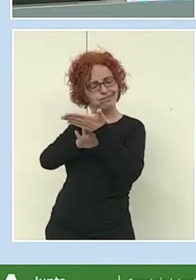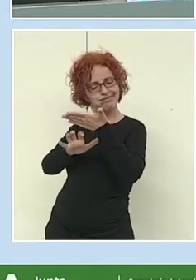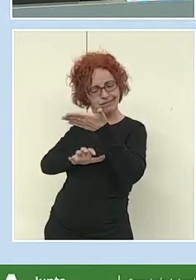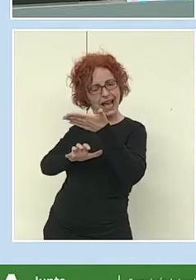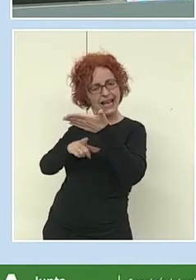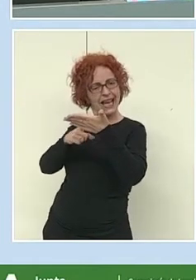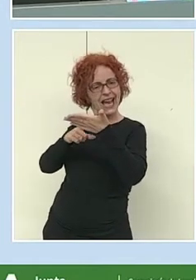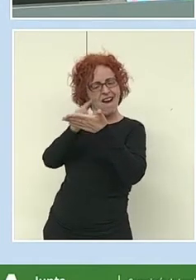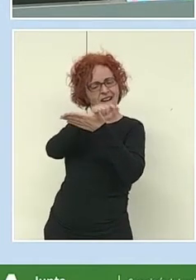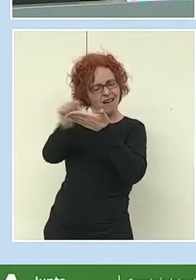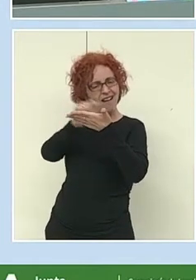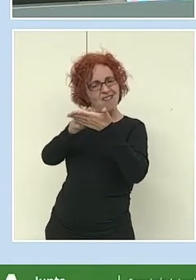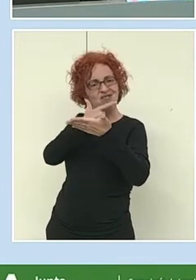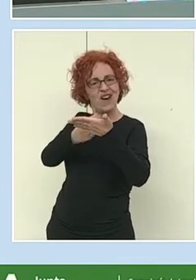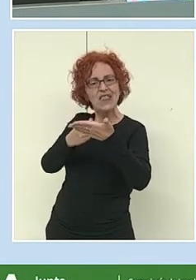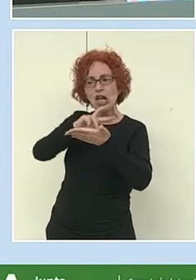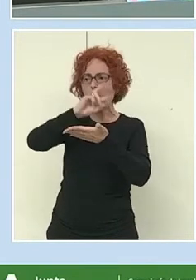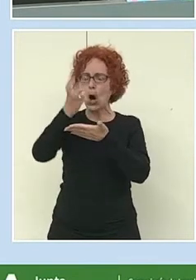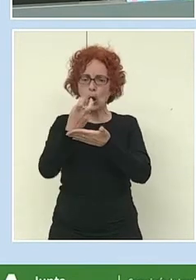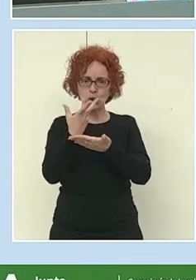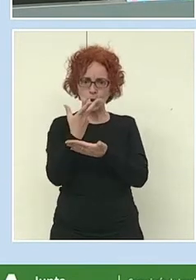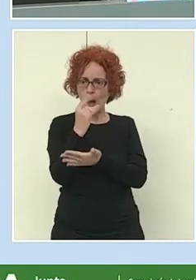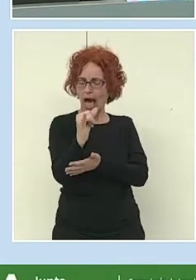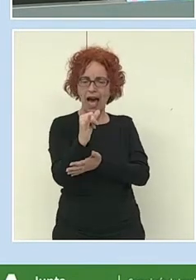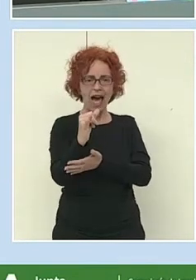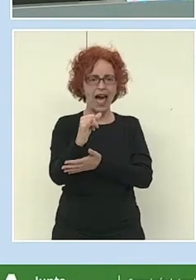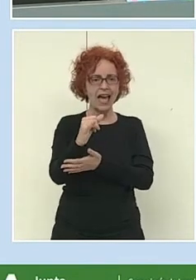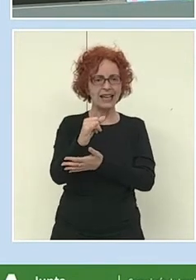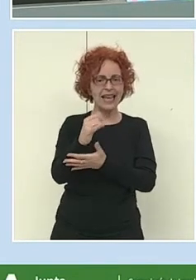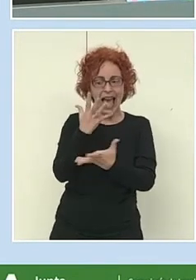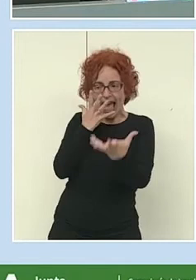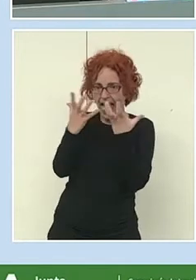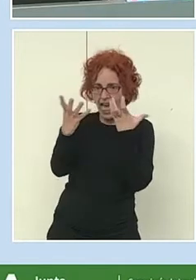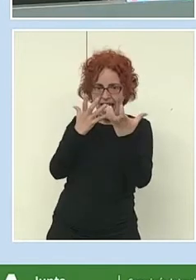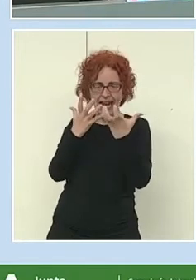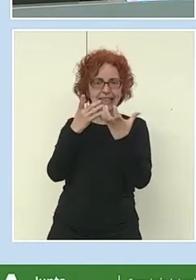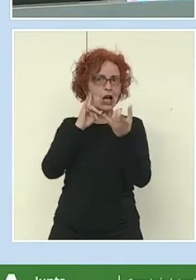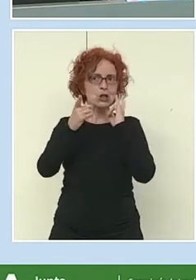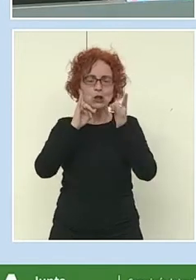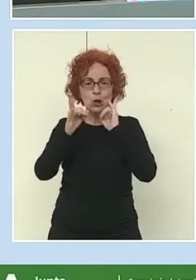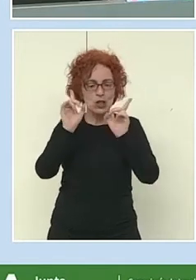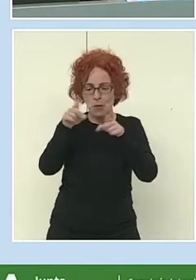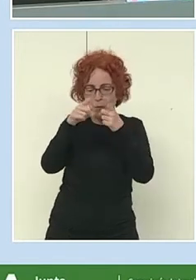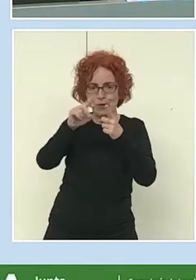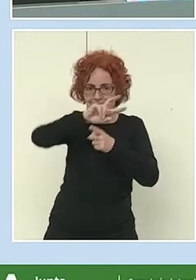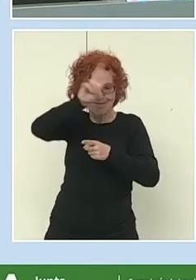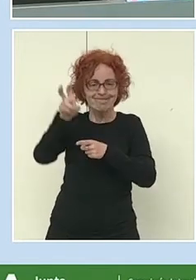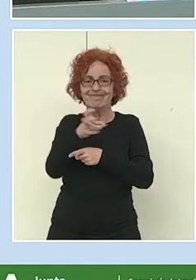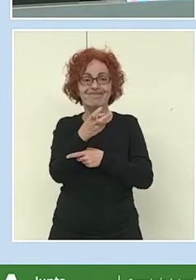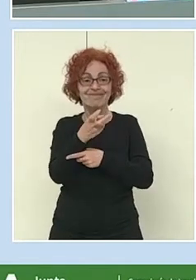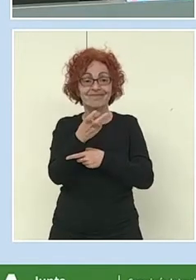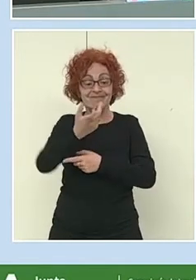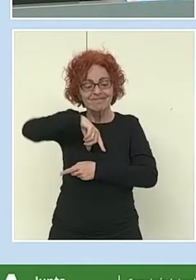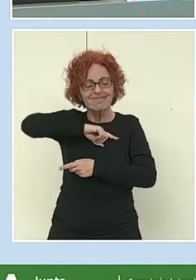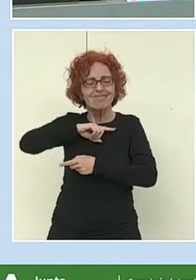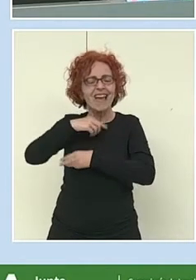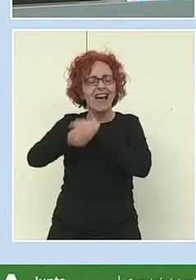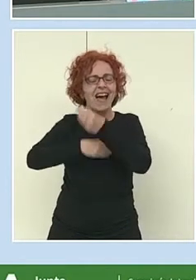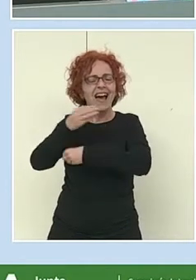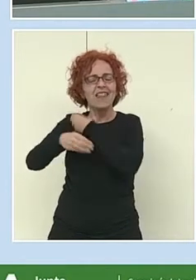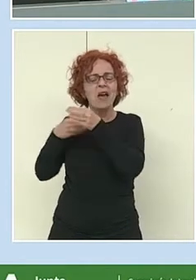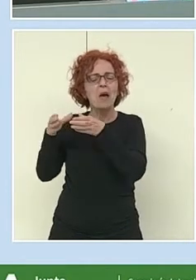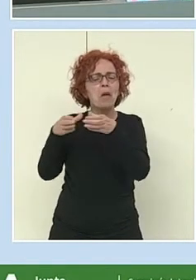y luego también, por supuesto, ponernos a programar. Por lo tanto, se crea una dinámica en la que